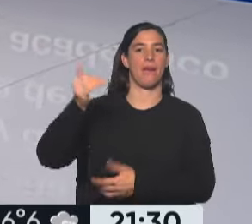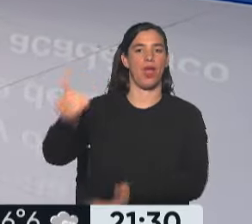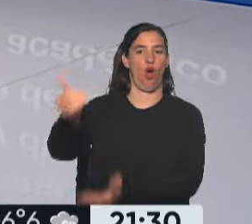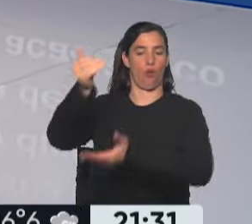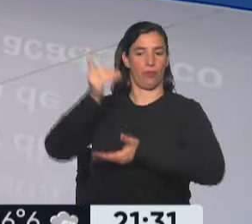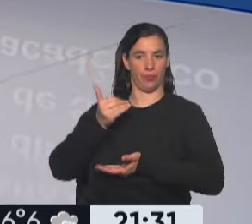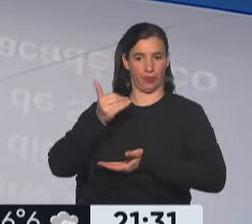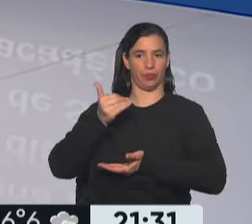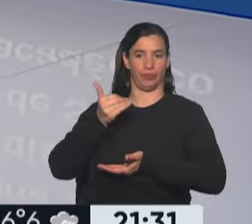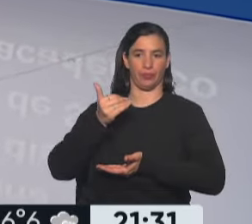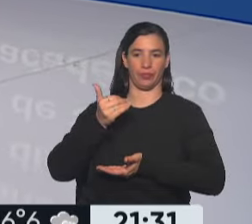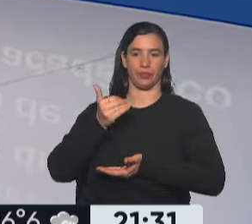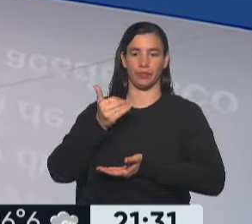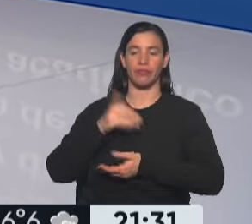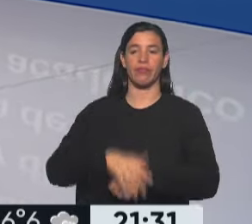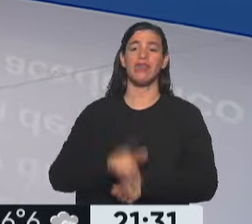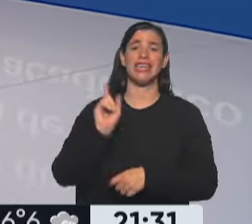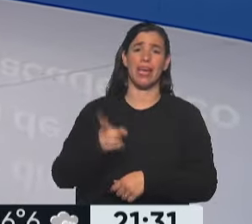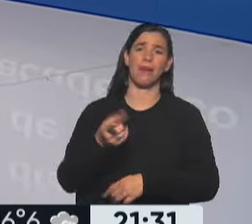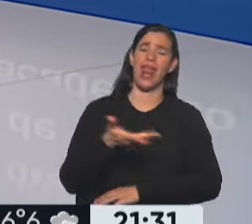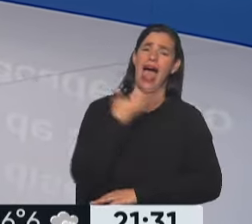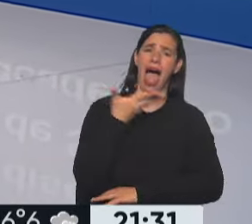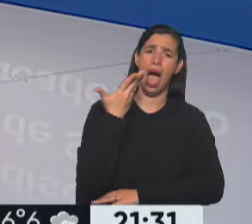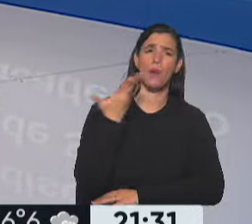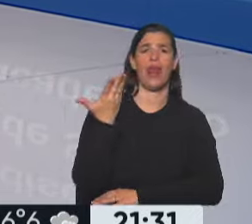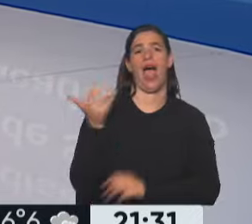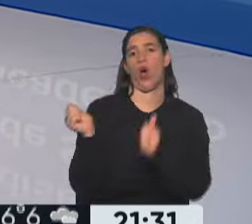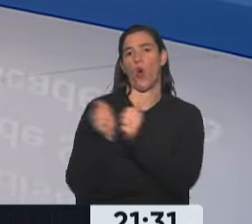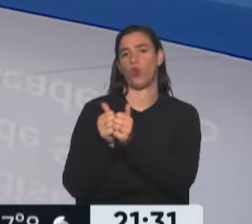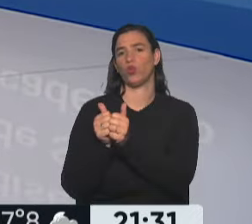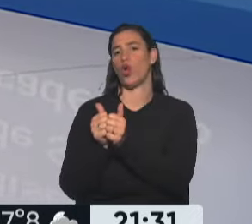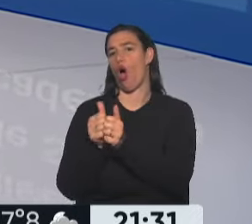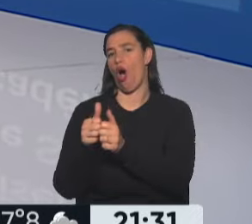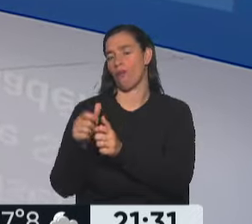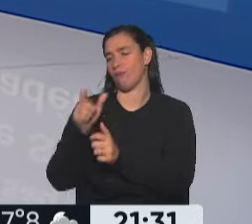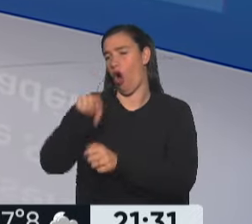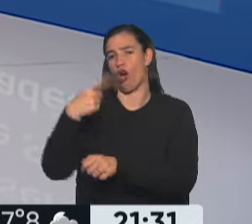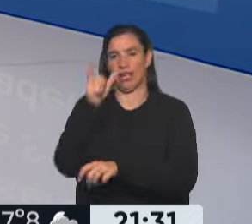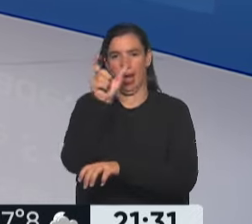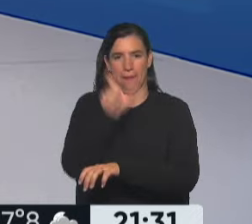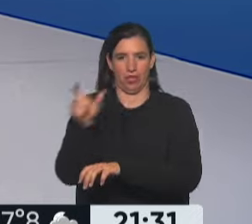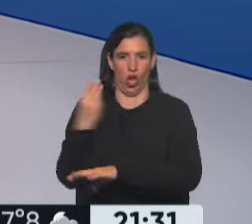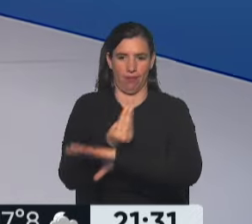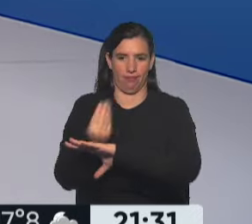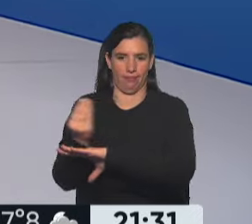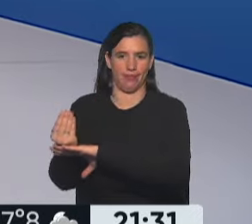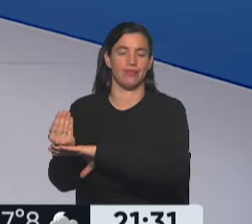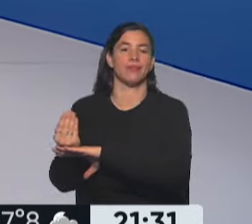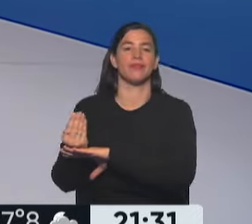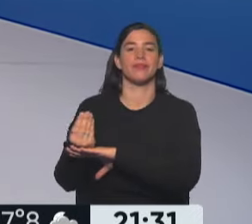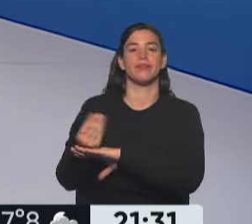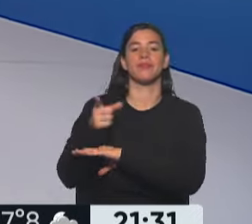Real Casino de Madrid y diserta junto a referentes del ámbito académico. Y la actividad sigue el sábado 24,